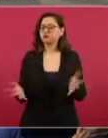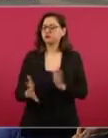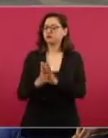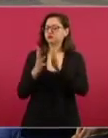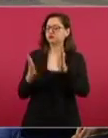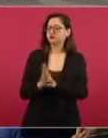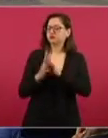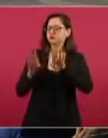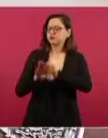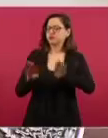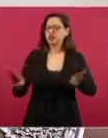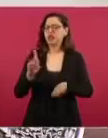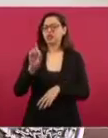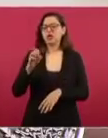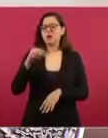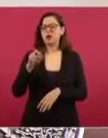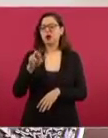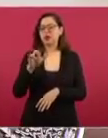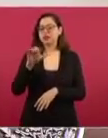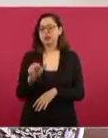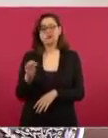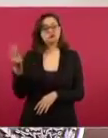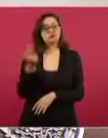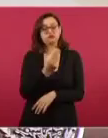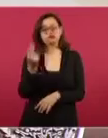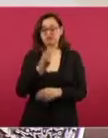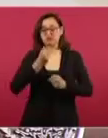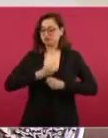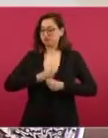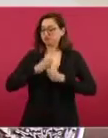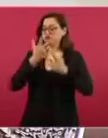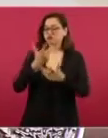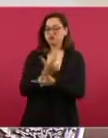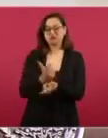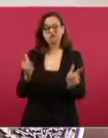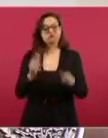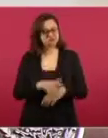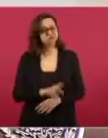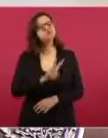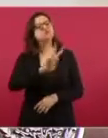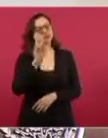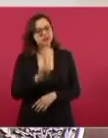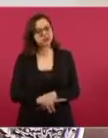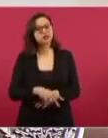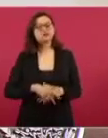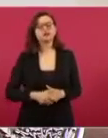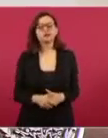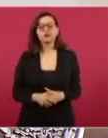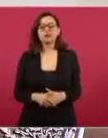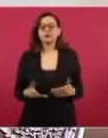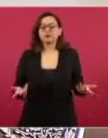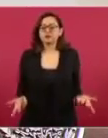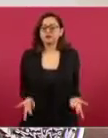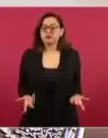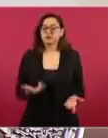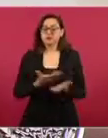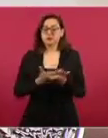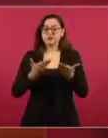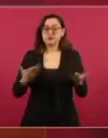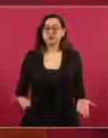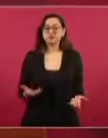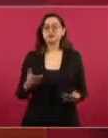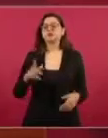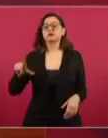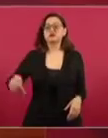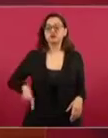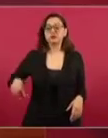y esta es una realidad que en la actualidad está vigente. Hoy quien censura no es el poder político como